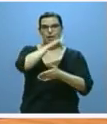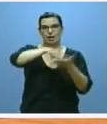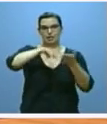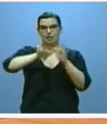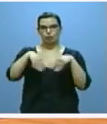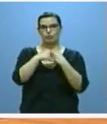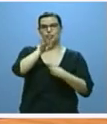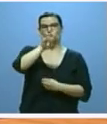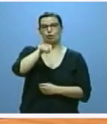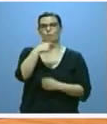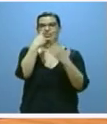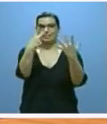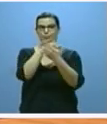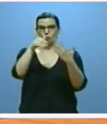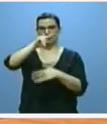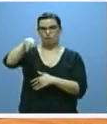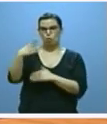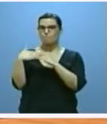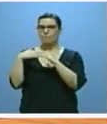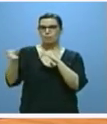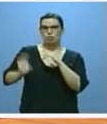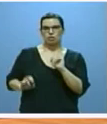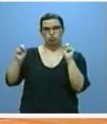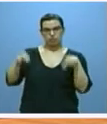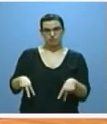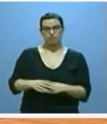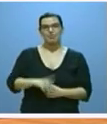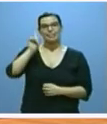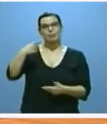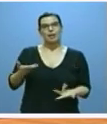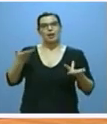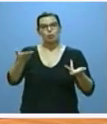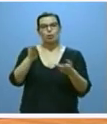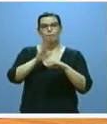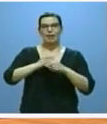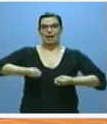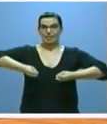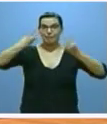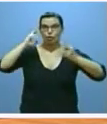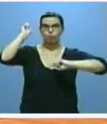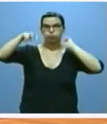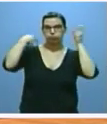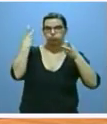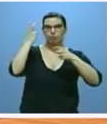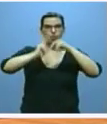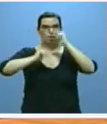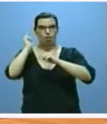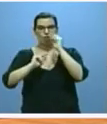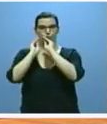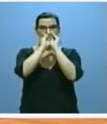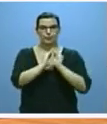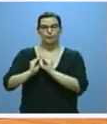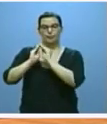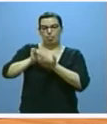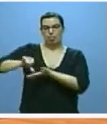millones de euros sin umbral mínimo de ingresos y también ayudas a la rehabilitación edificatoria y a la renovación y regeneración